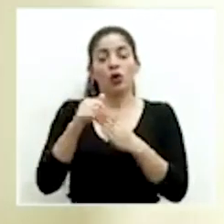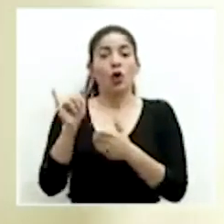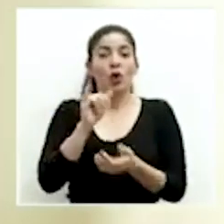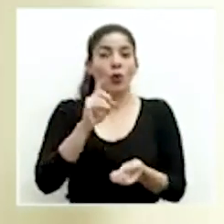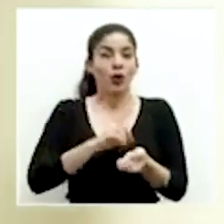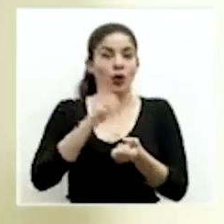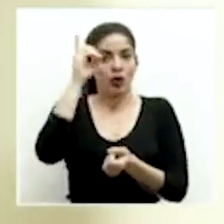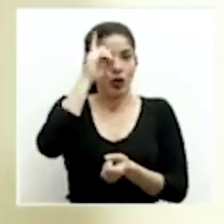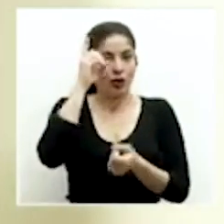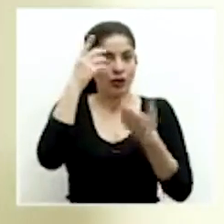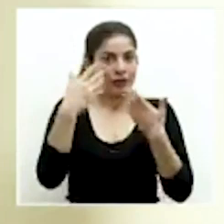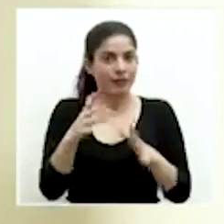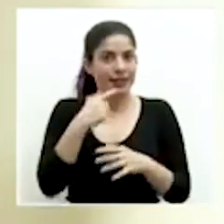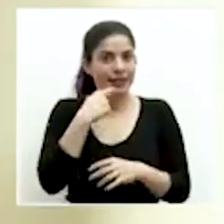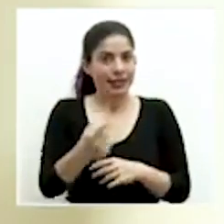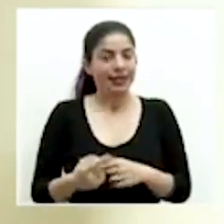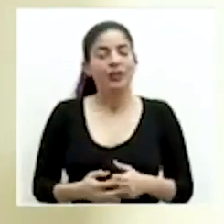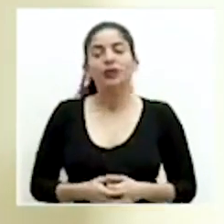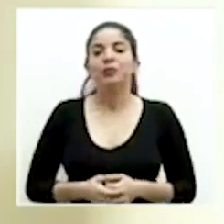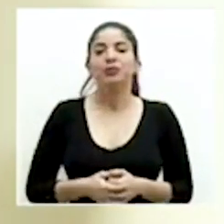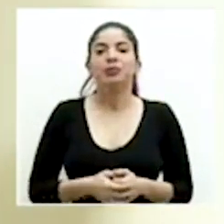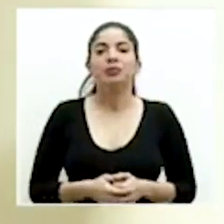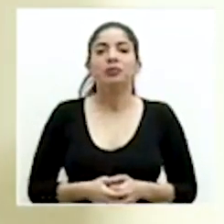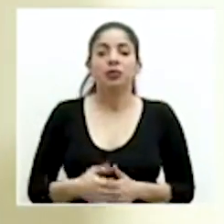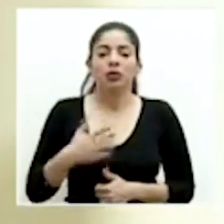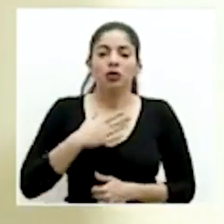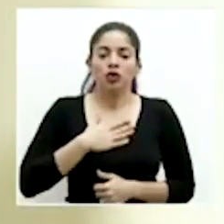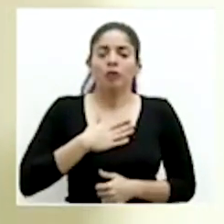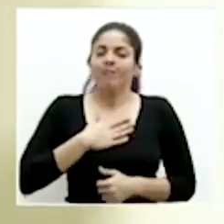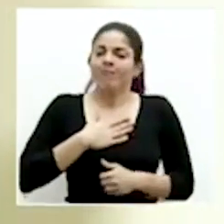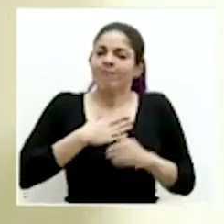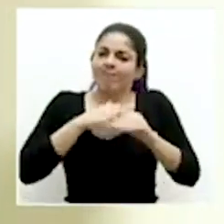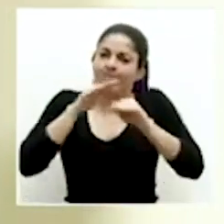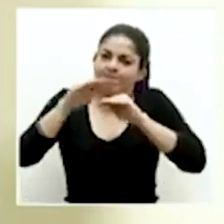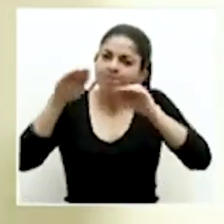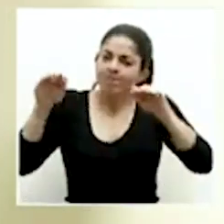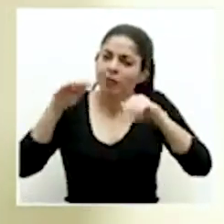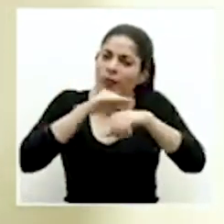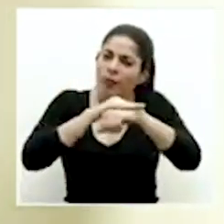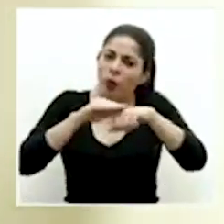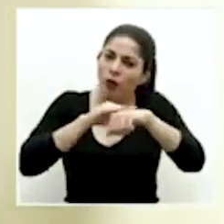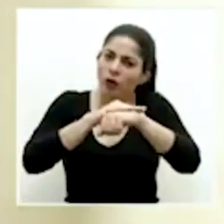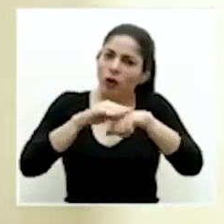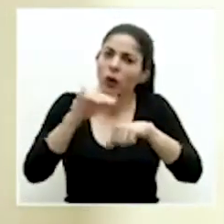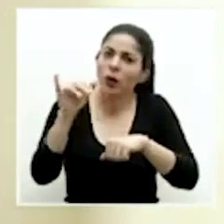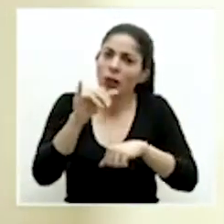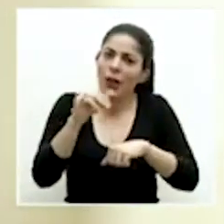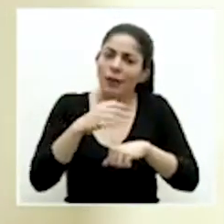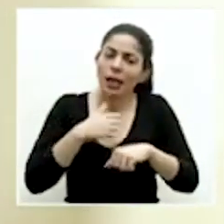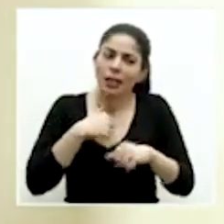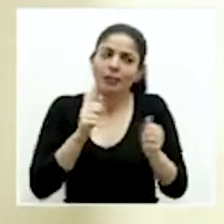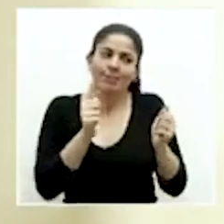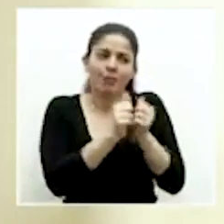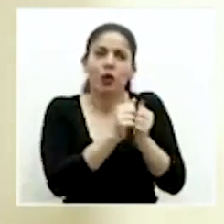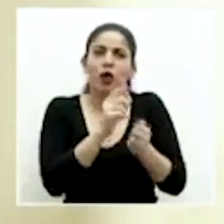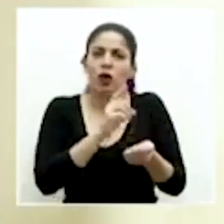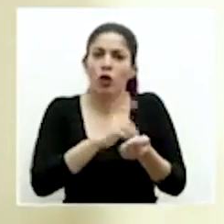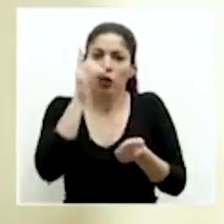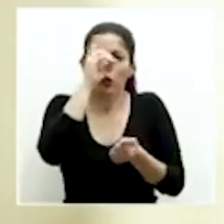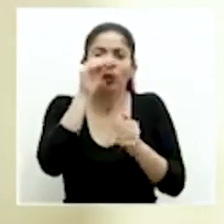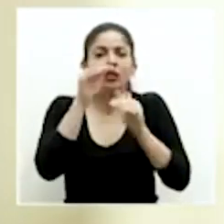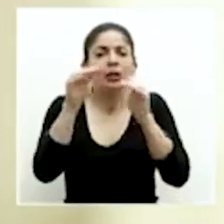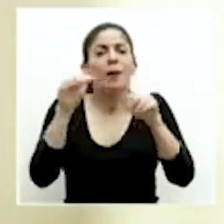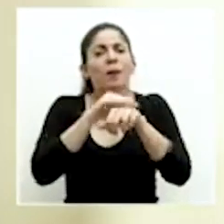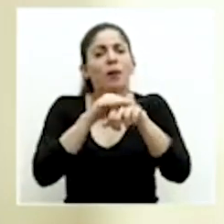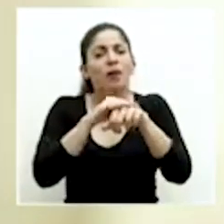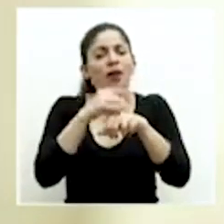Salas lo ha mencionado. Y yo llamo, por favor, también me uno al doctor Salas, a llamar, por